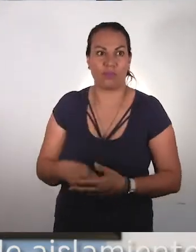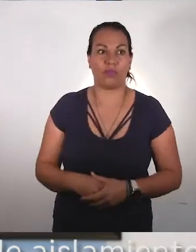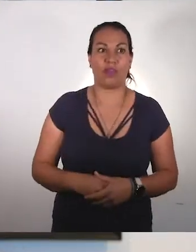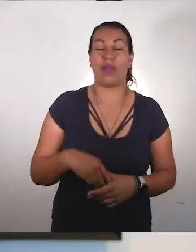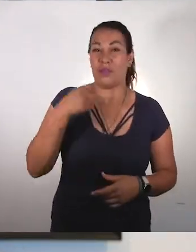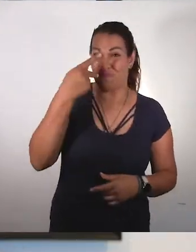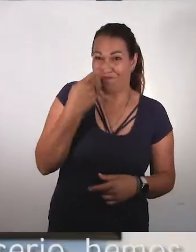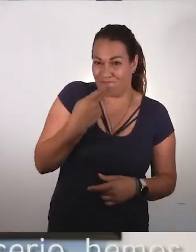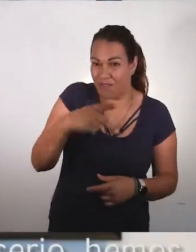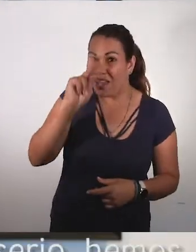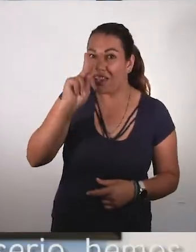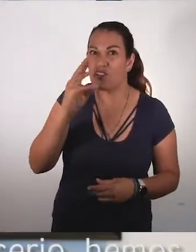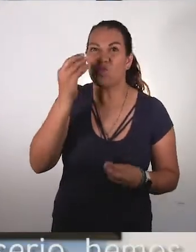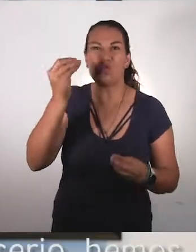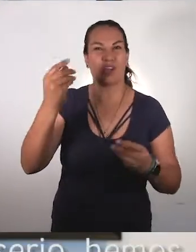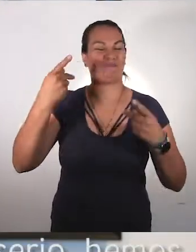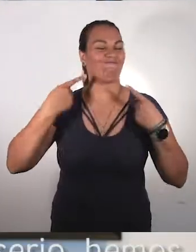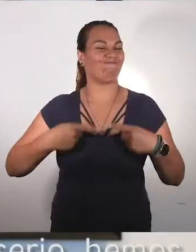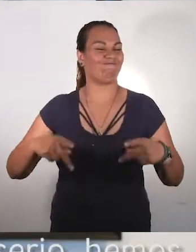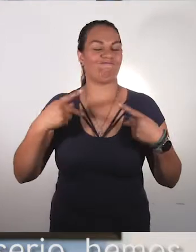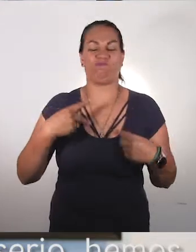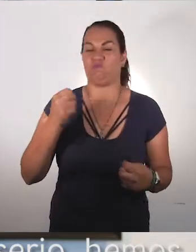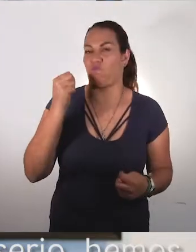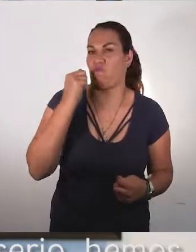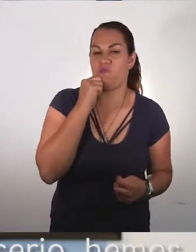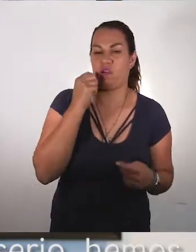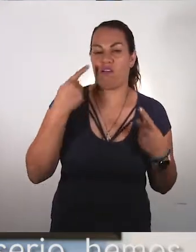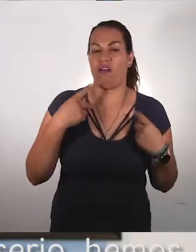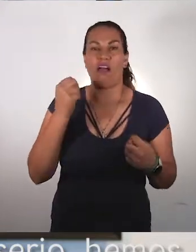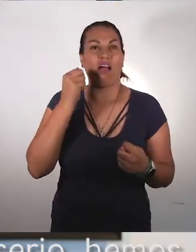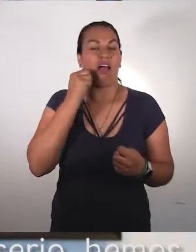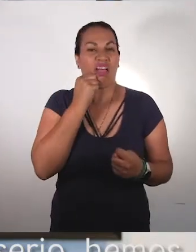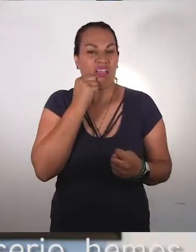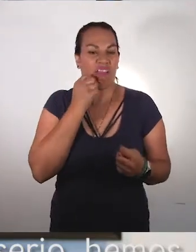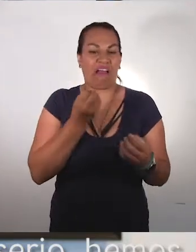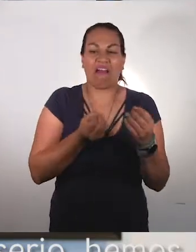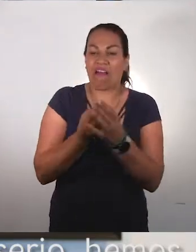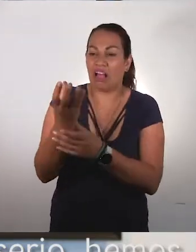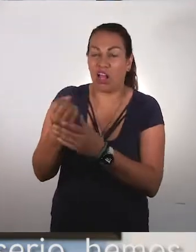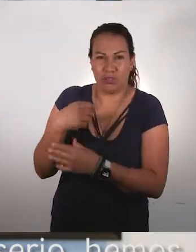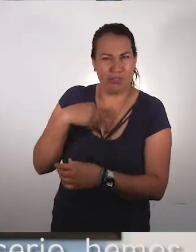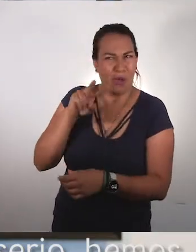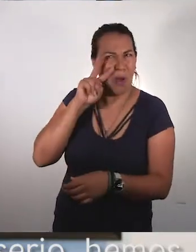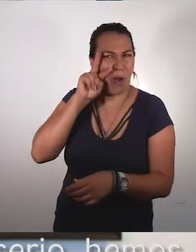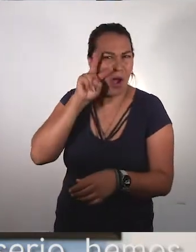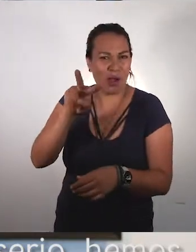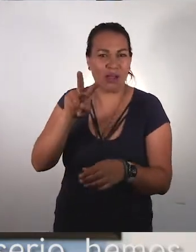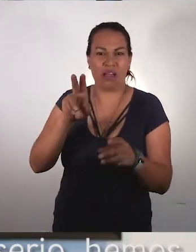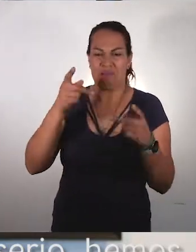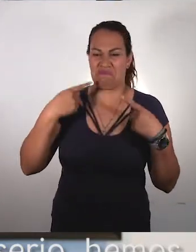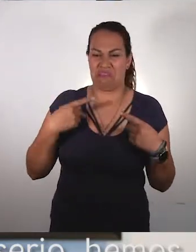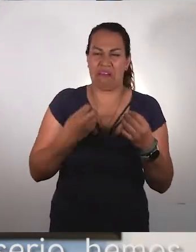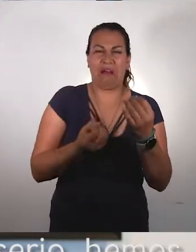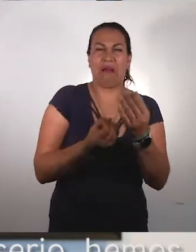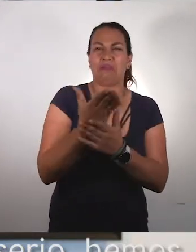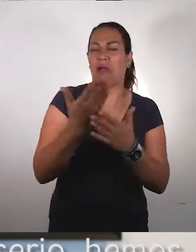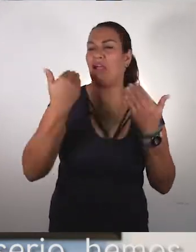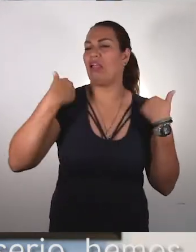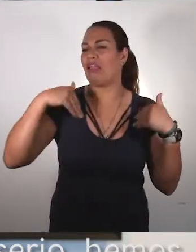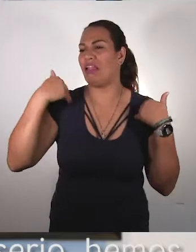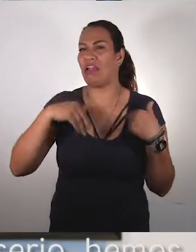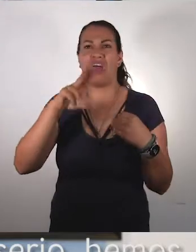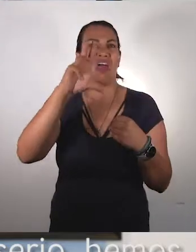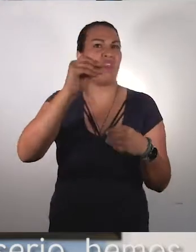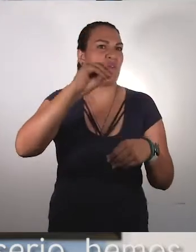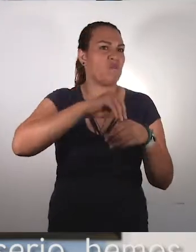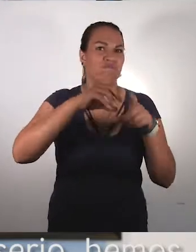contagios. Sin embargo, mucha gente sigue sin tomarse en serio. Hemos visto que la gente sale a la calle como